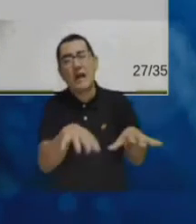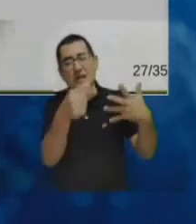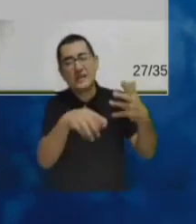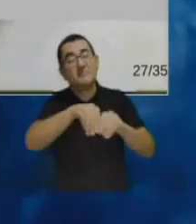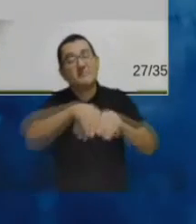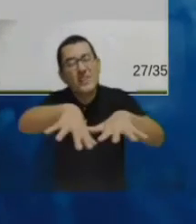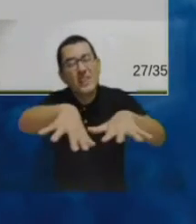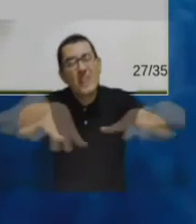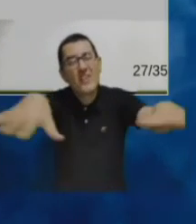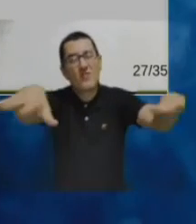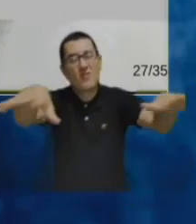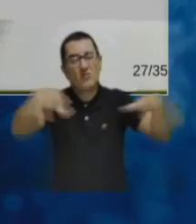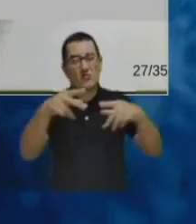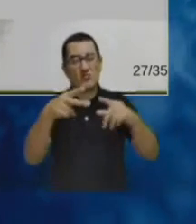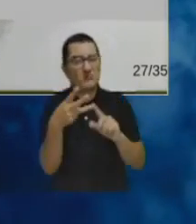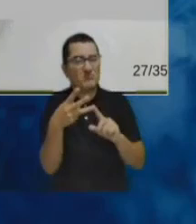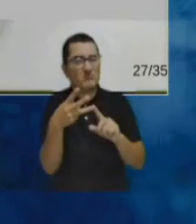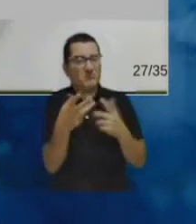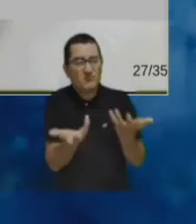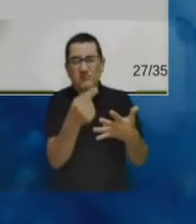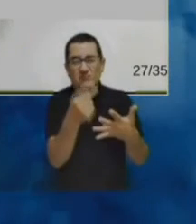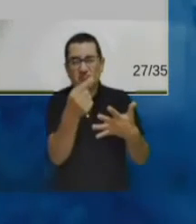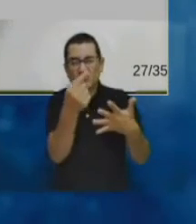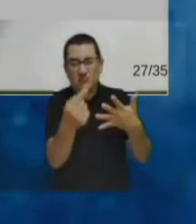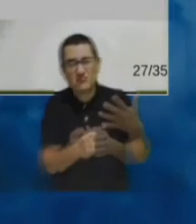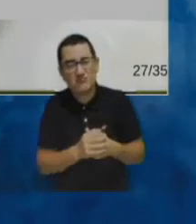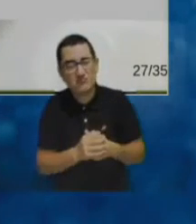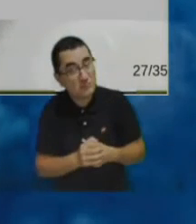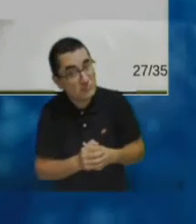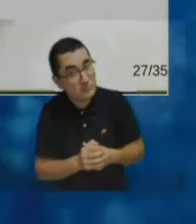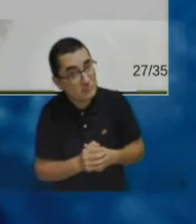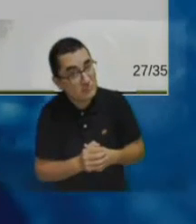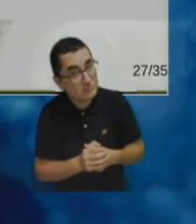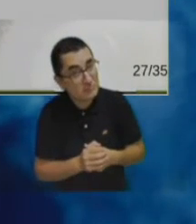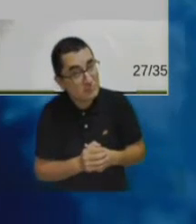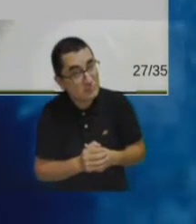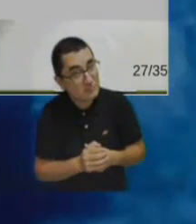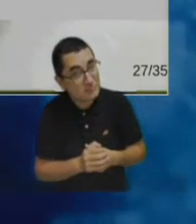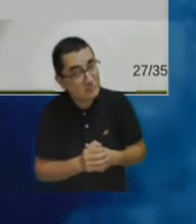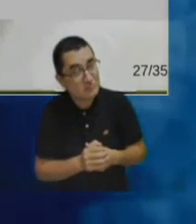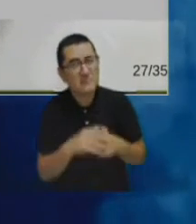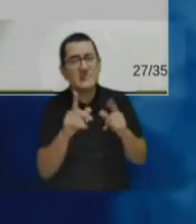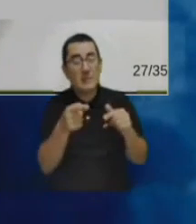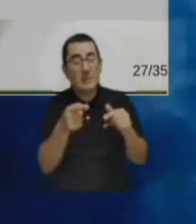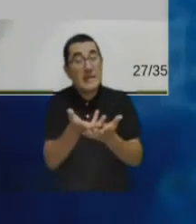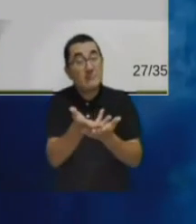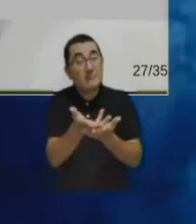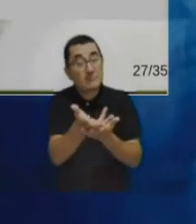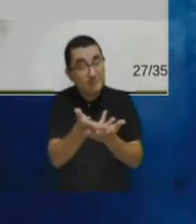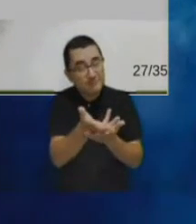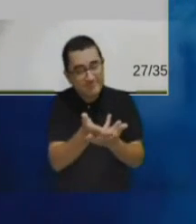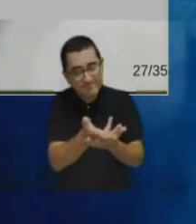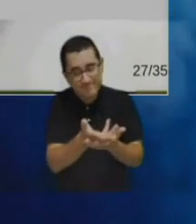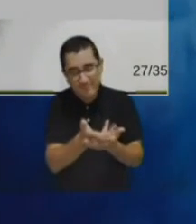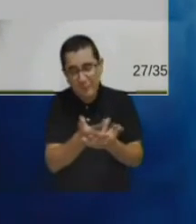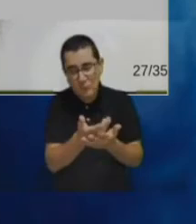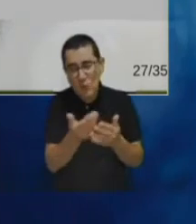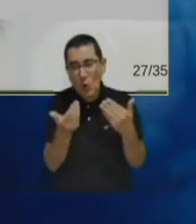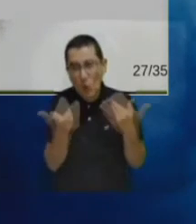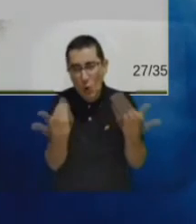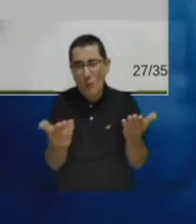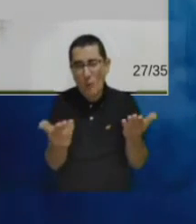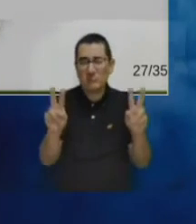estudio es hacer difusión de los resultados que obtengamos y pues recomendar en cómo abordar